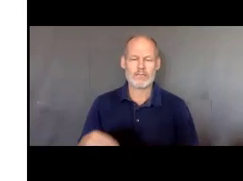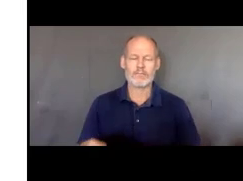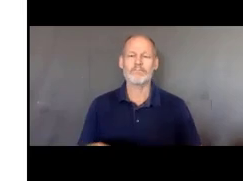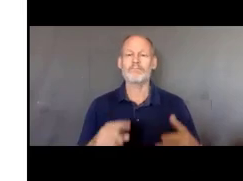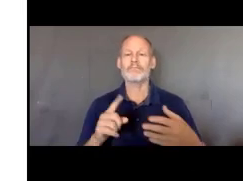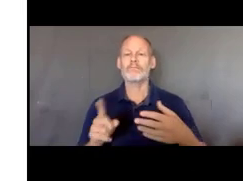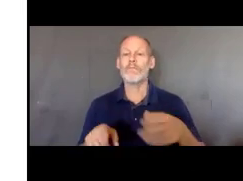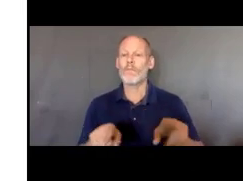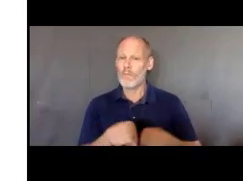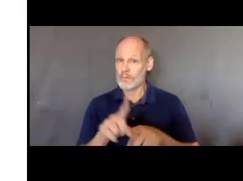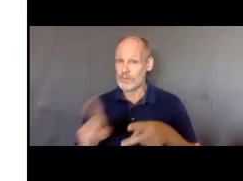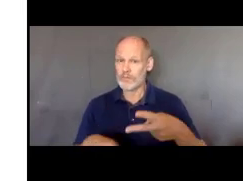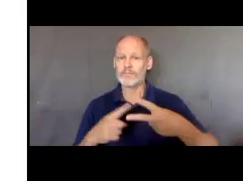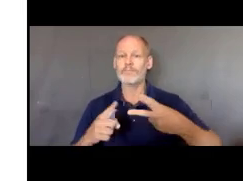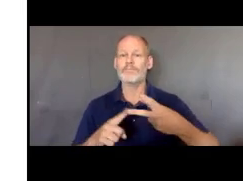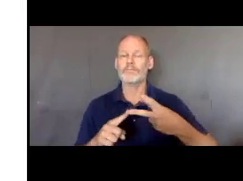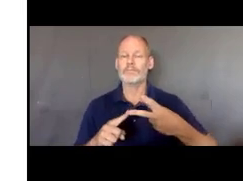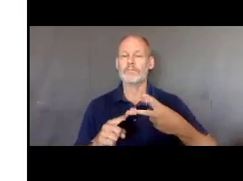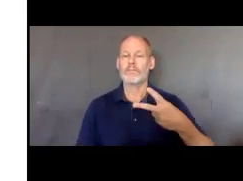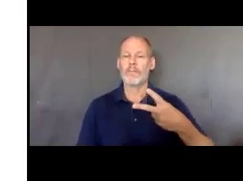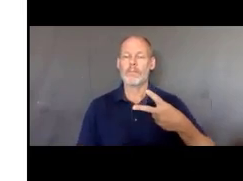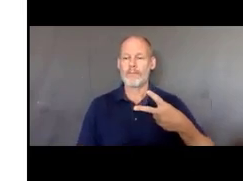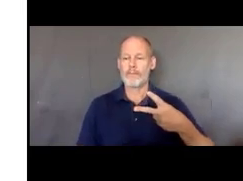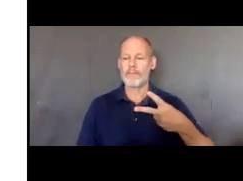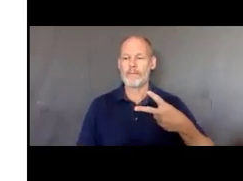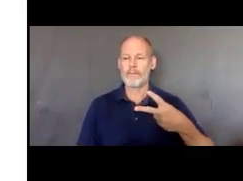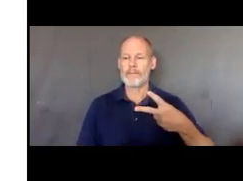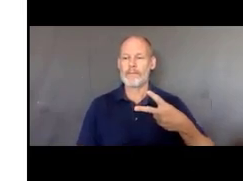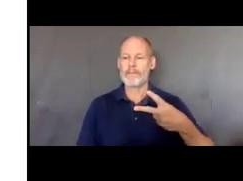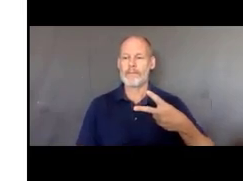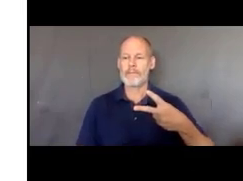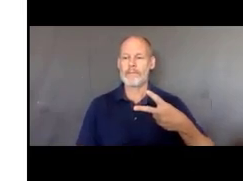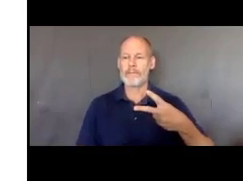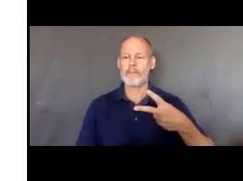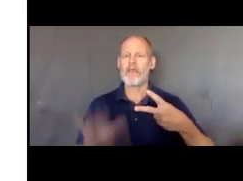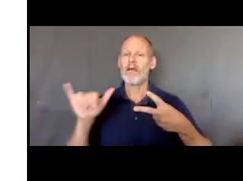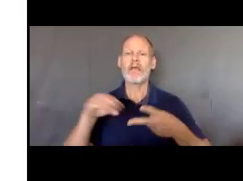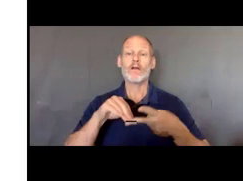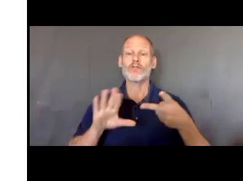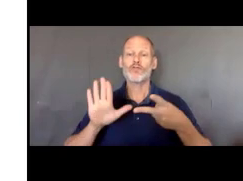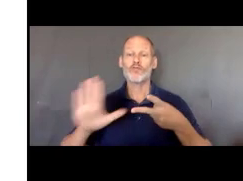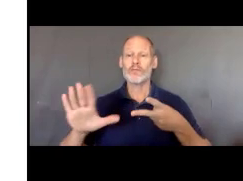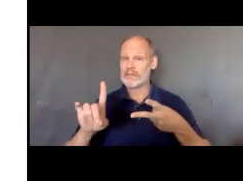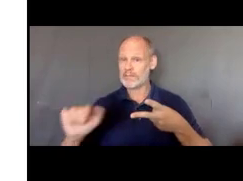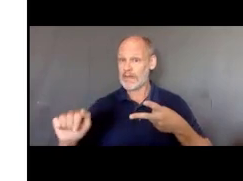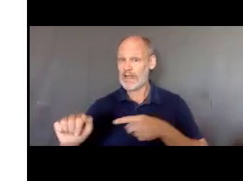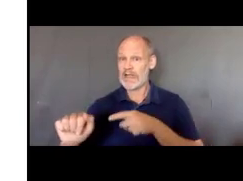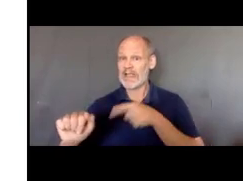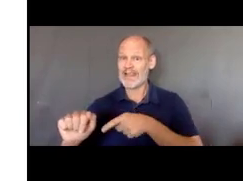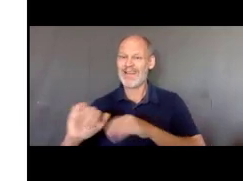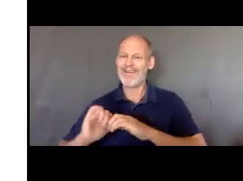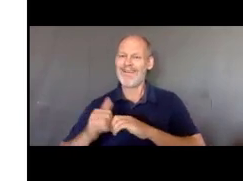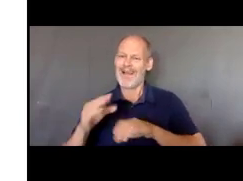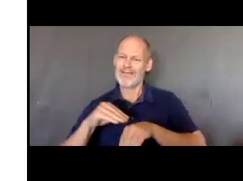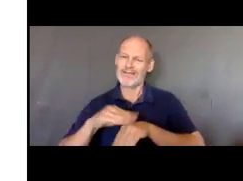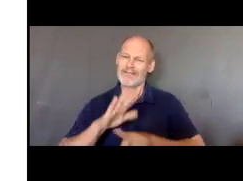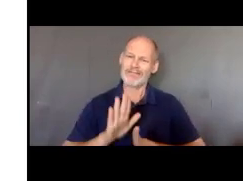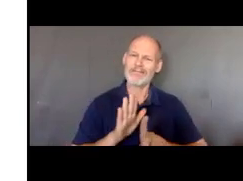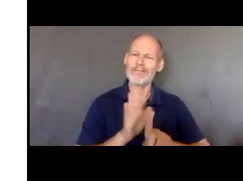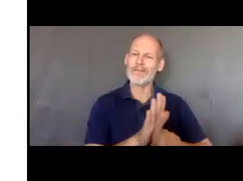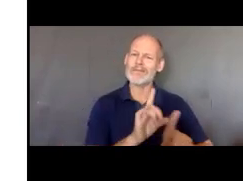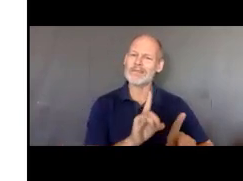IEP tiene que incluir información sobre la discapacidad del estudiante, afecta su habilidad para participar